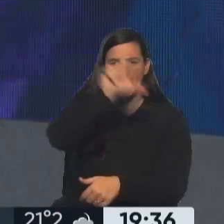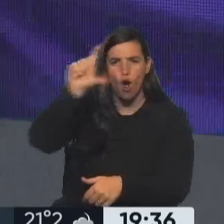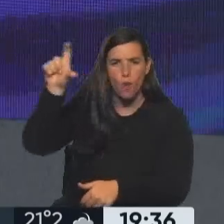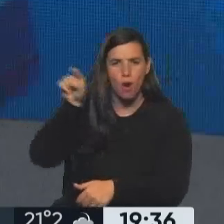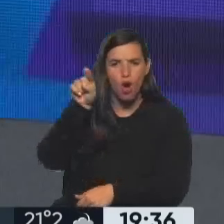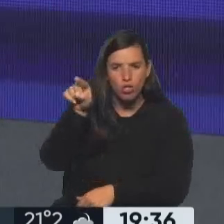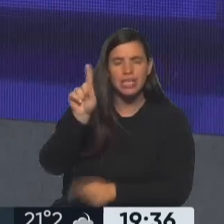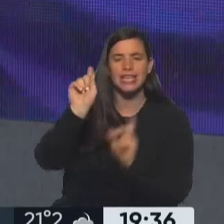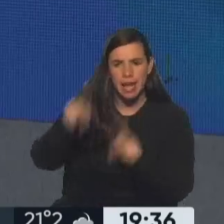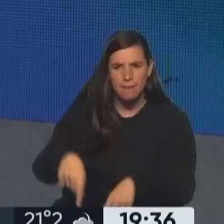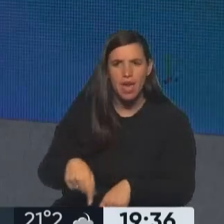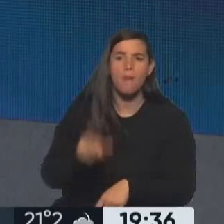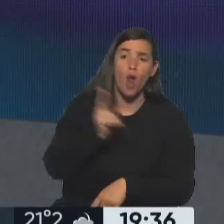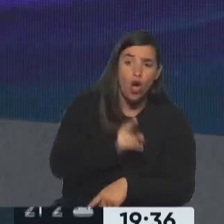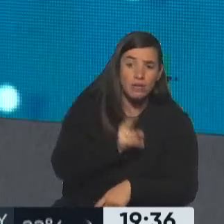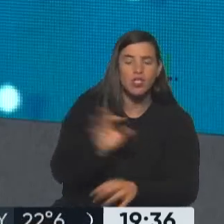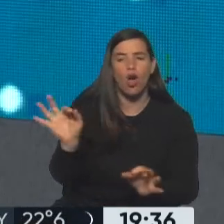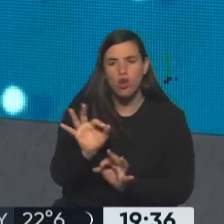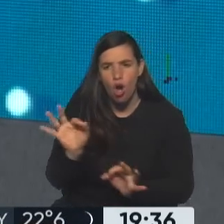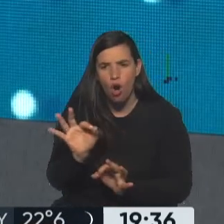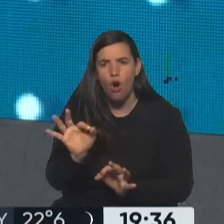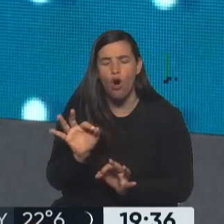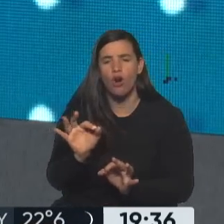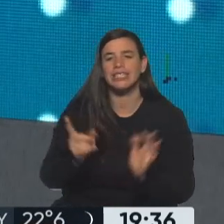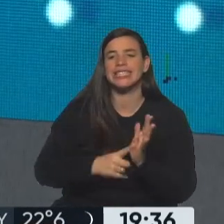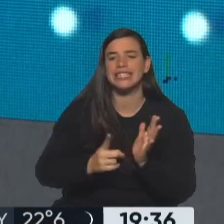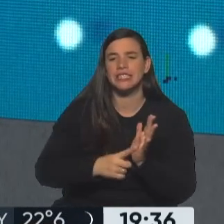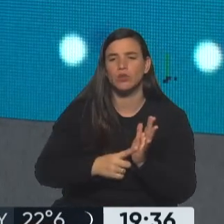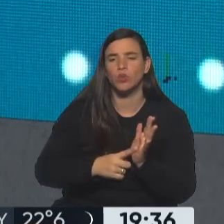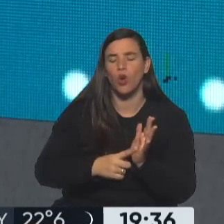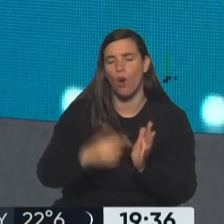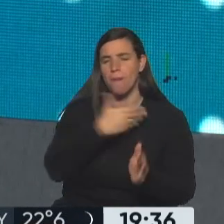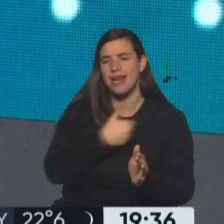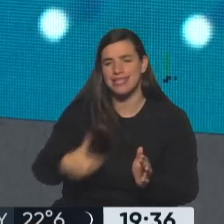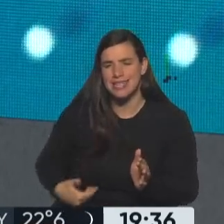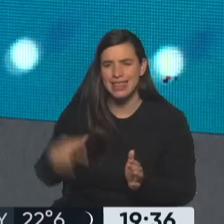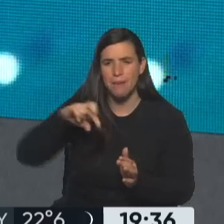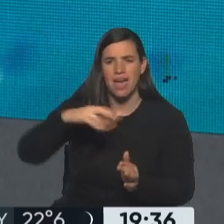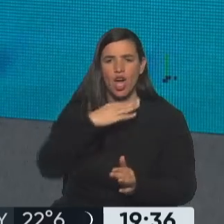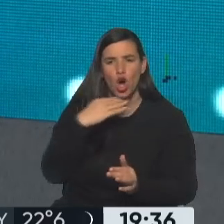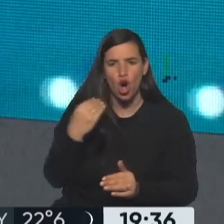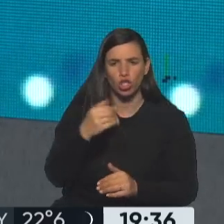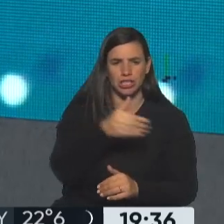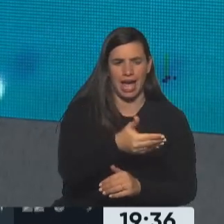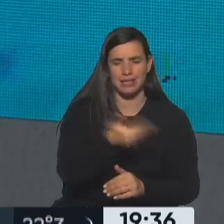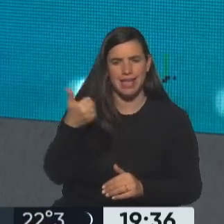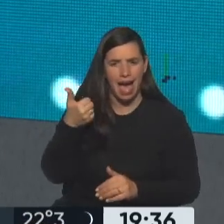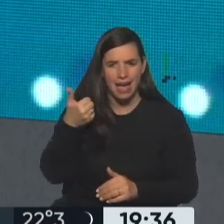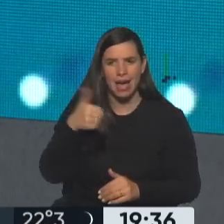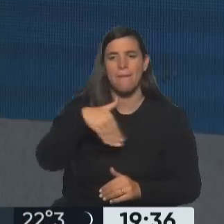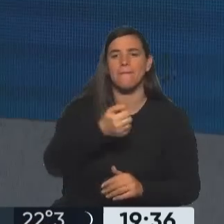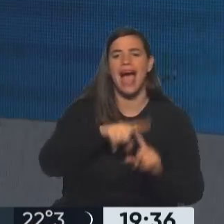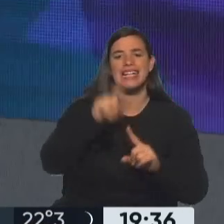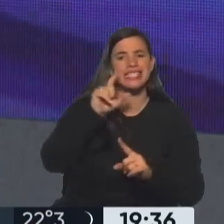proscripción o la quita del título de presidente del PJ bonaerense a Máximo Kirchner. Ah, bueno, eso es